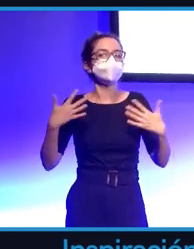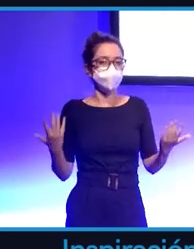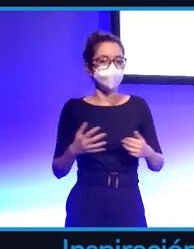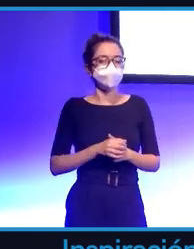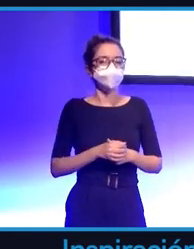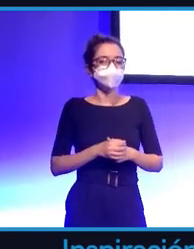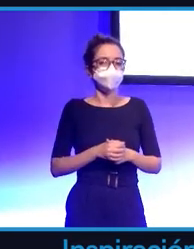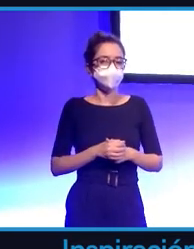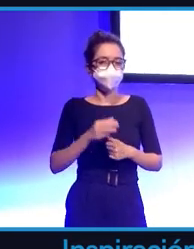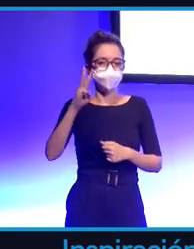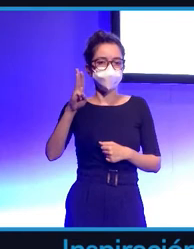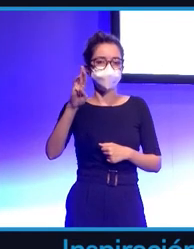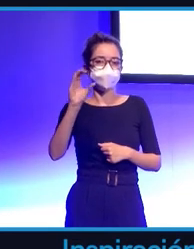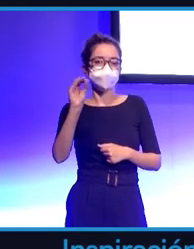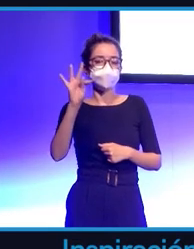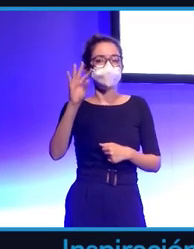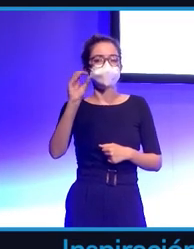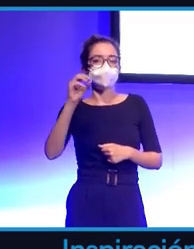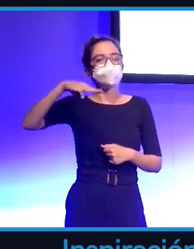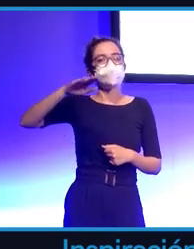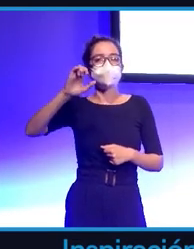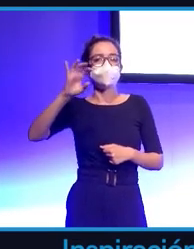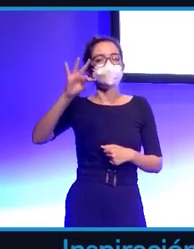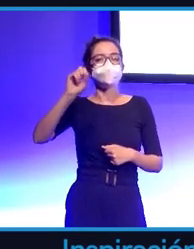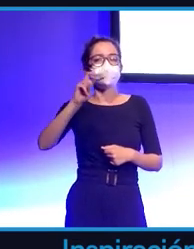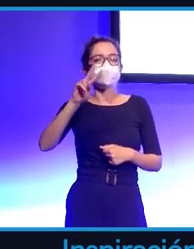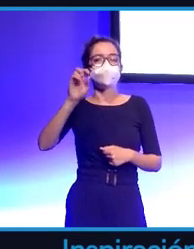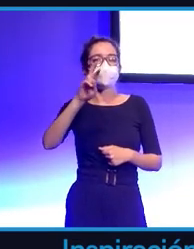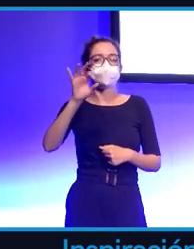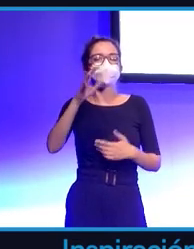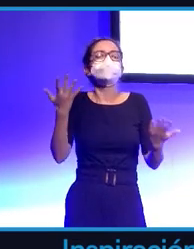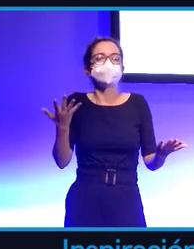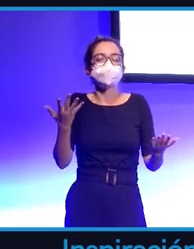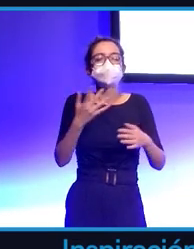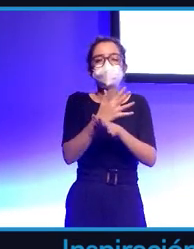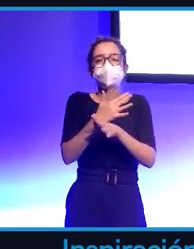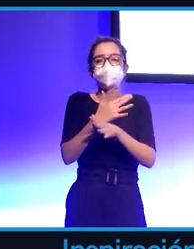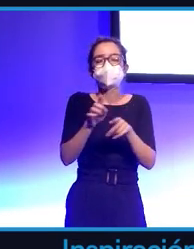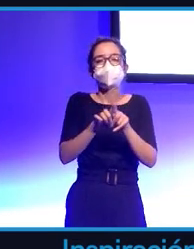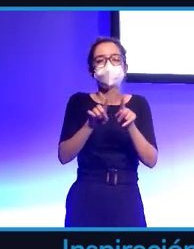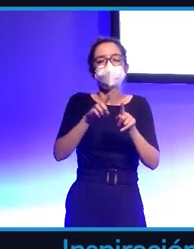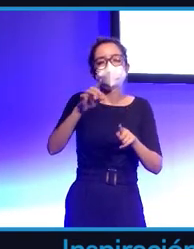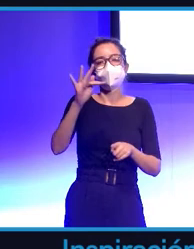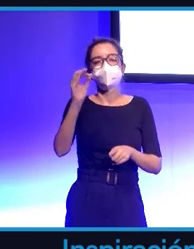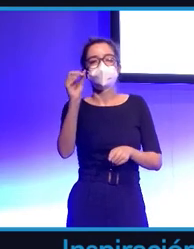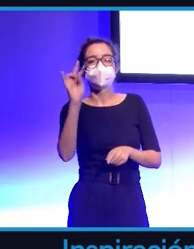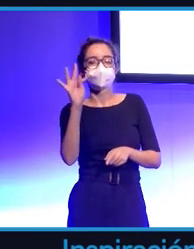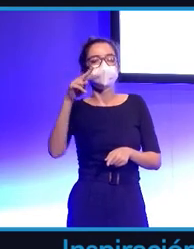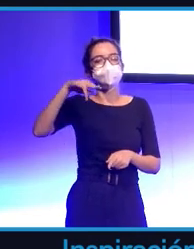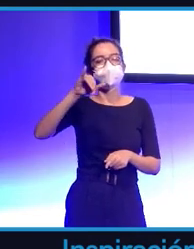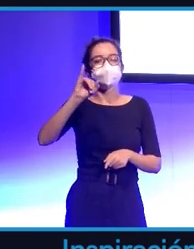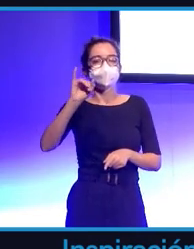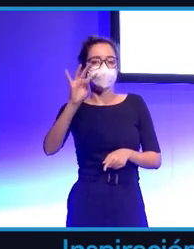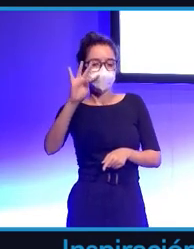protometaversos, que son juegos como Fortnite, que son mundos virtuales, tridimensionales, donde la gente,